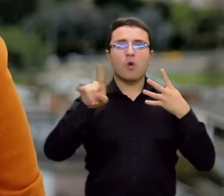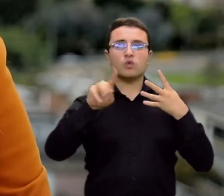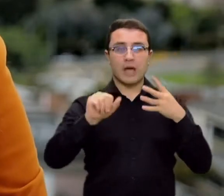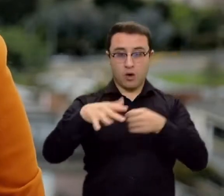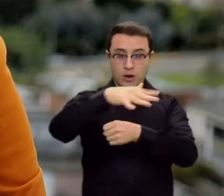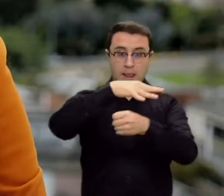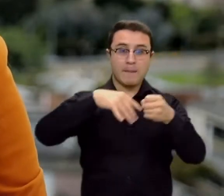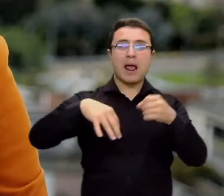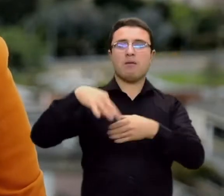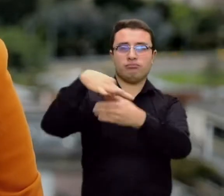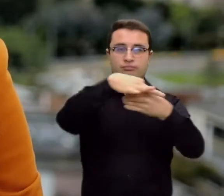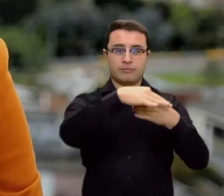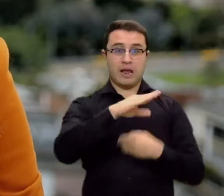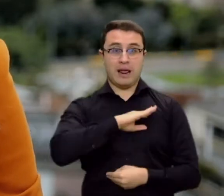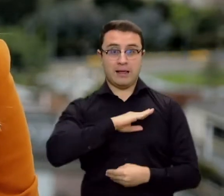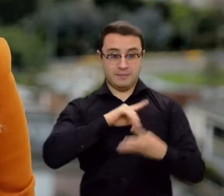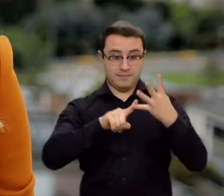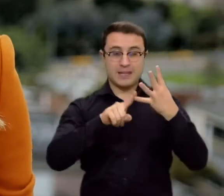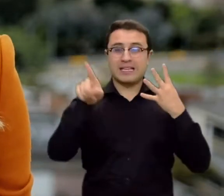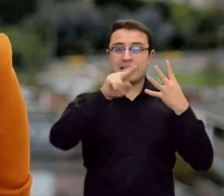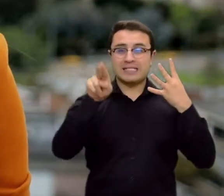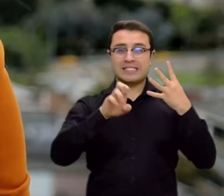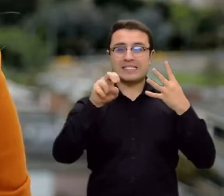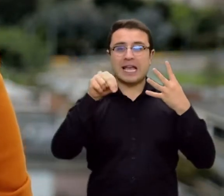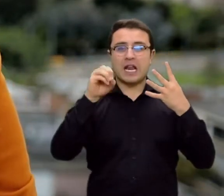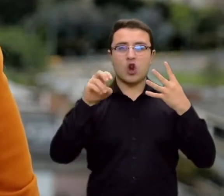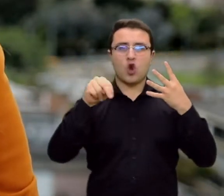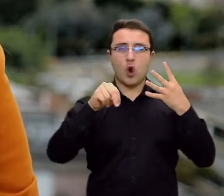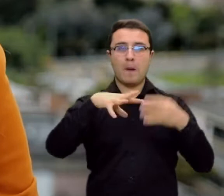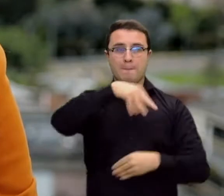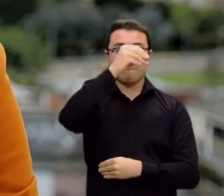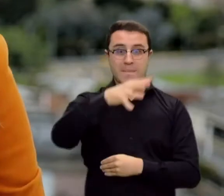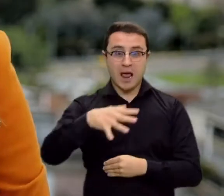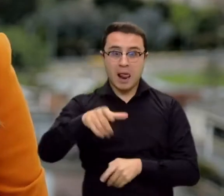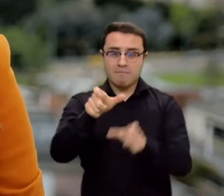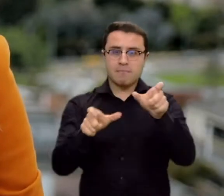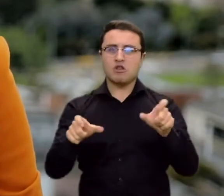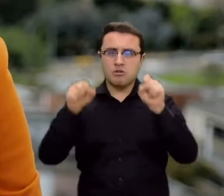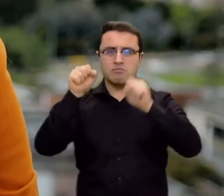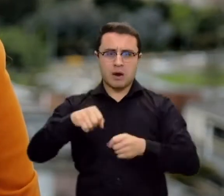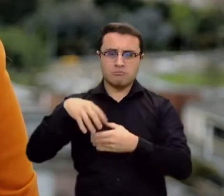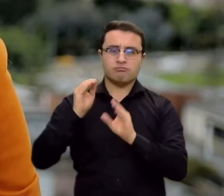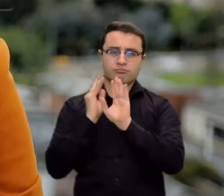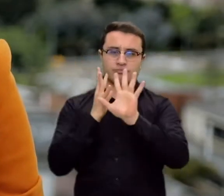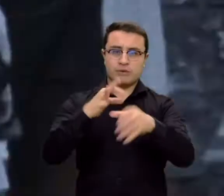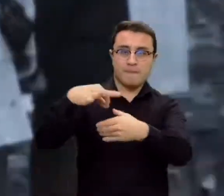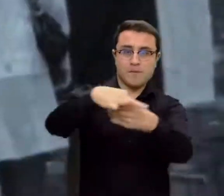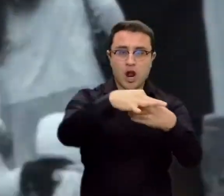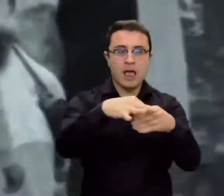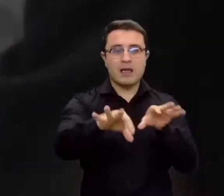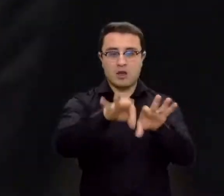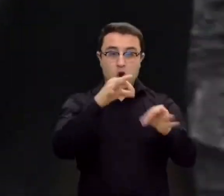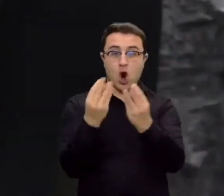que en San Zenón, Magdalena, los ciudadanos habilitados para votar elegirán consejo y alcaldía.